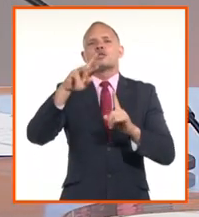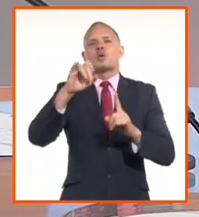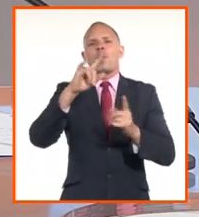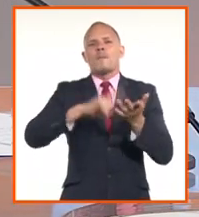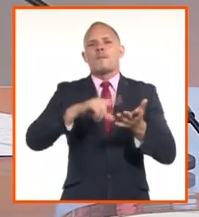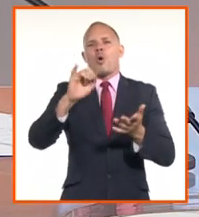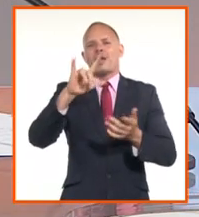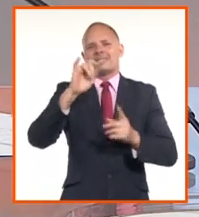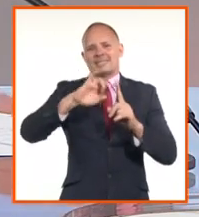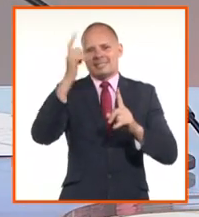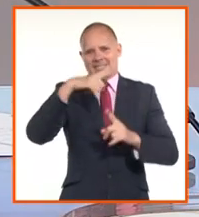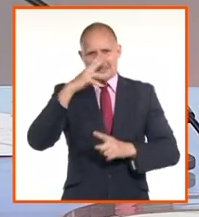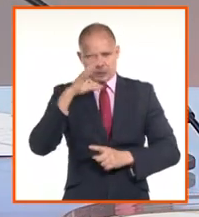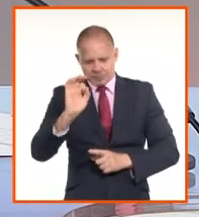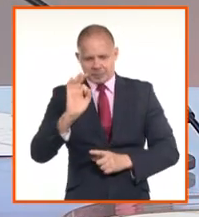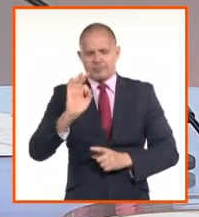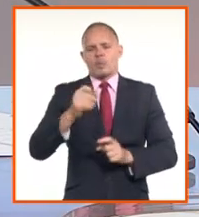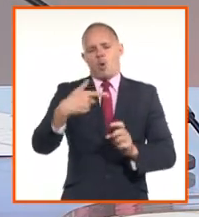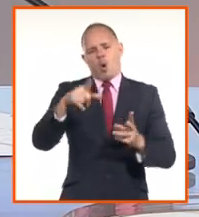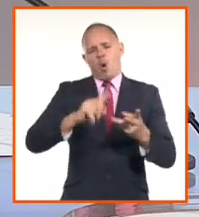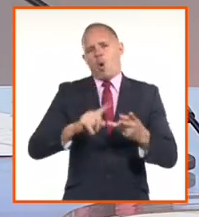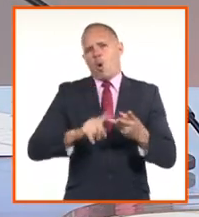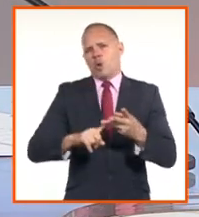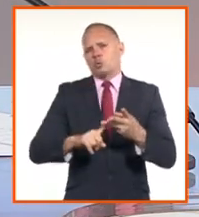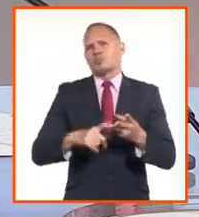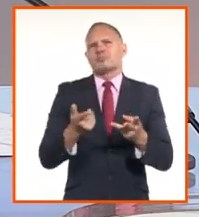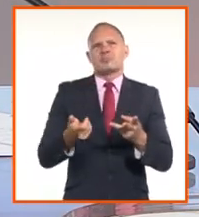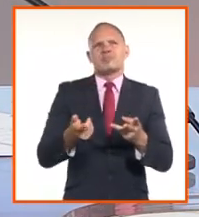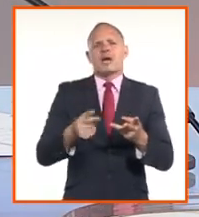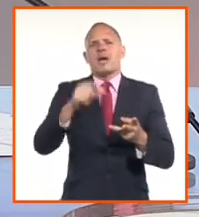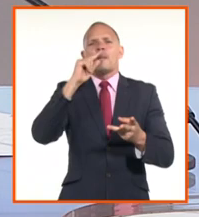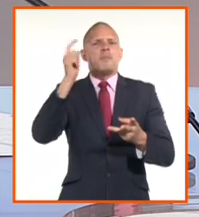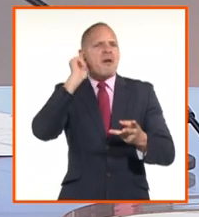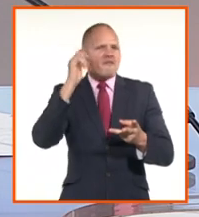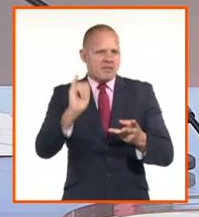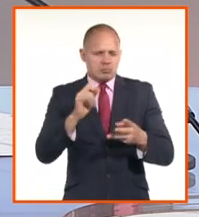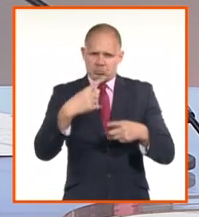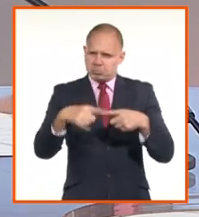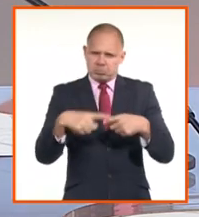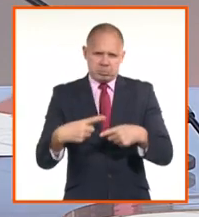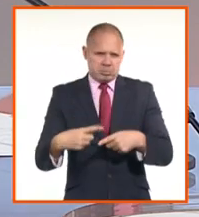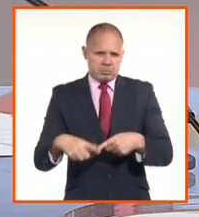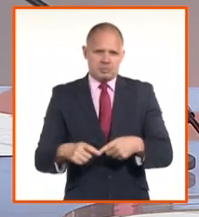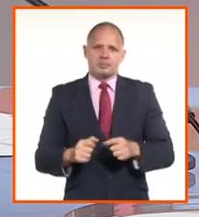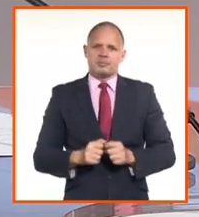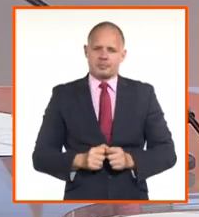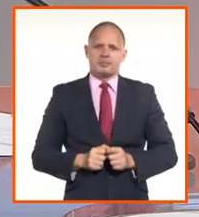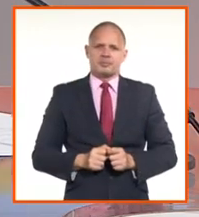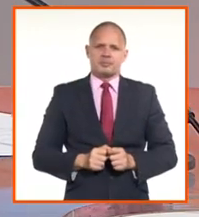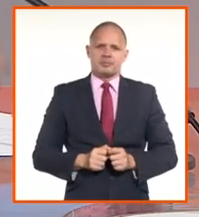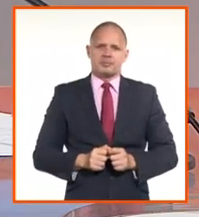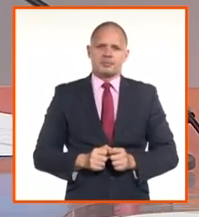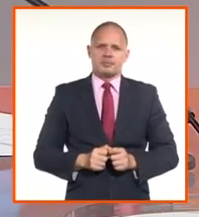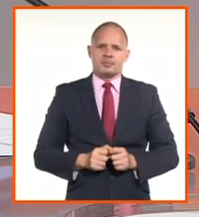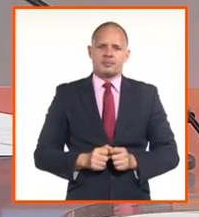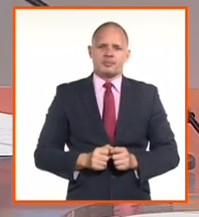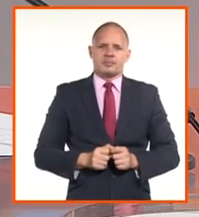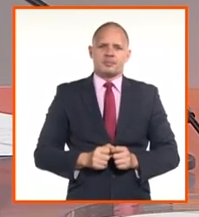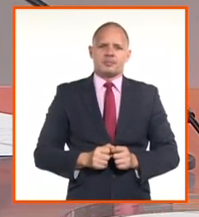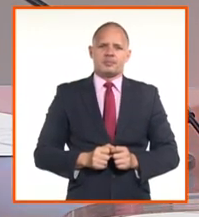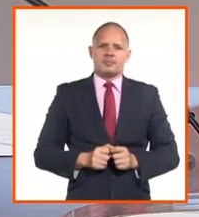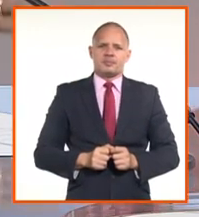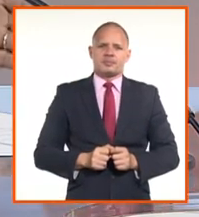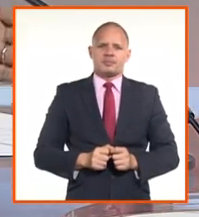va a participar en las provincias, en los lugares donde ellos tienen fundamentalmente sus oficinas